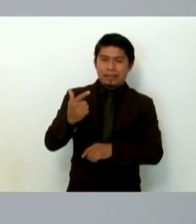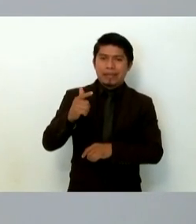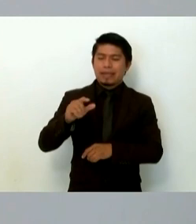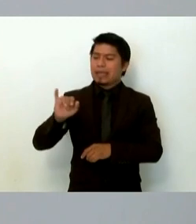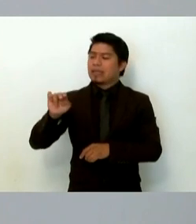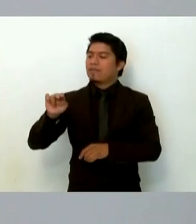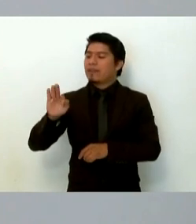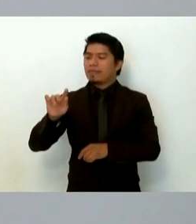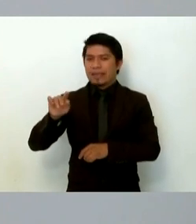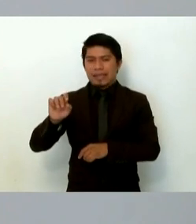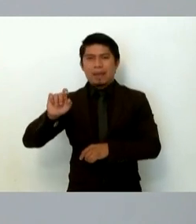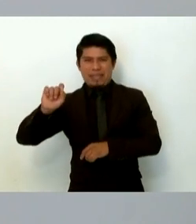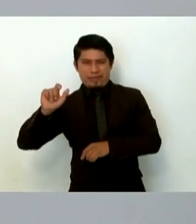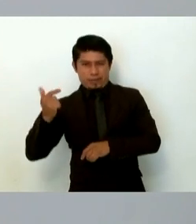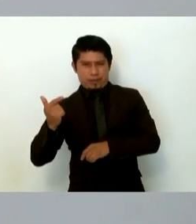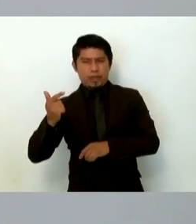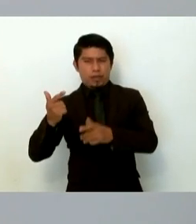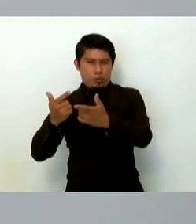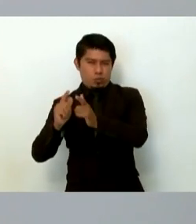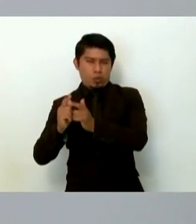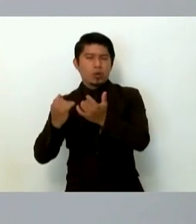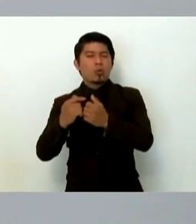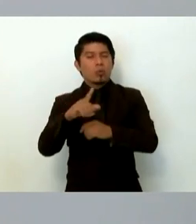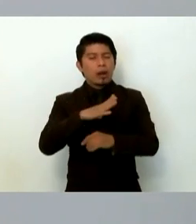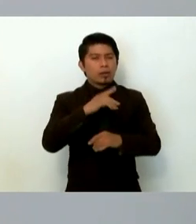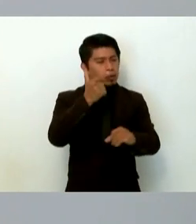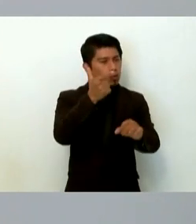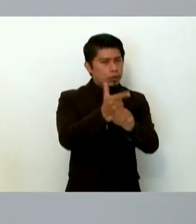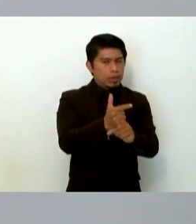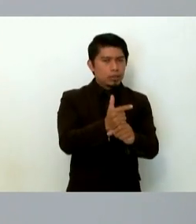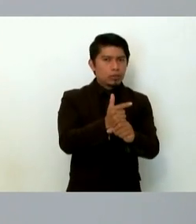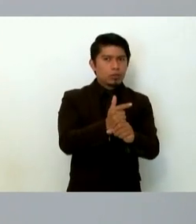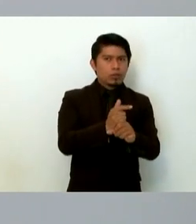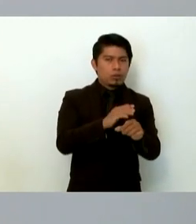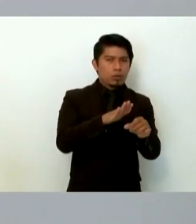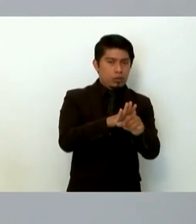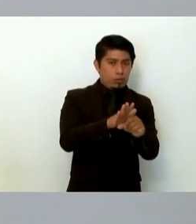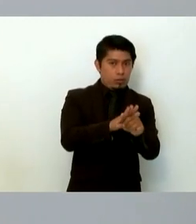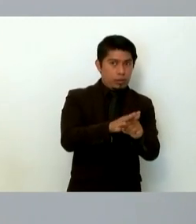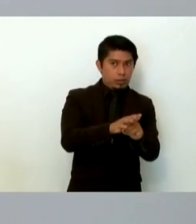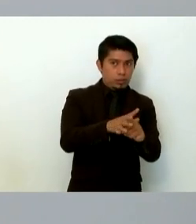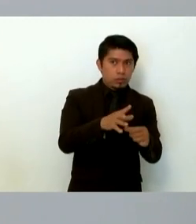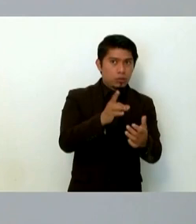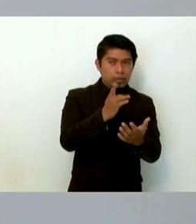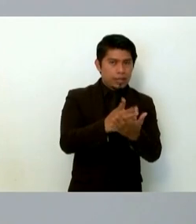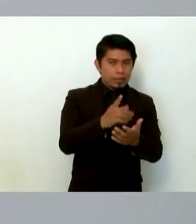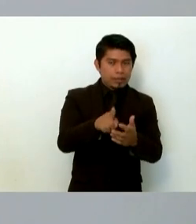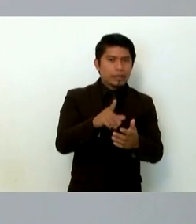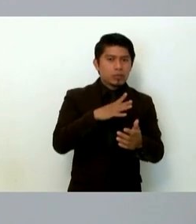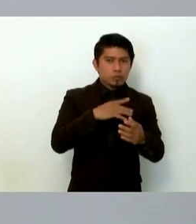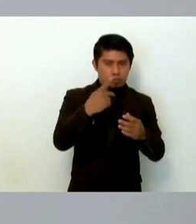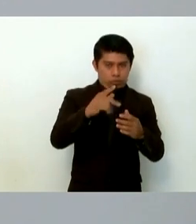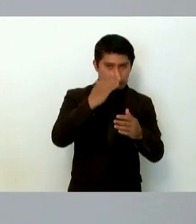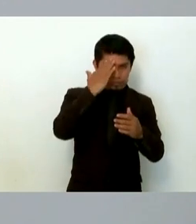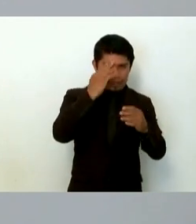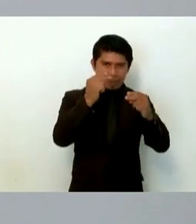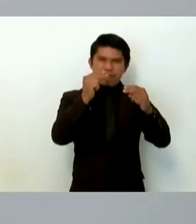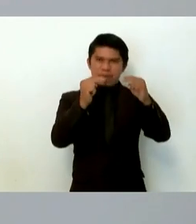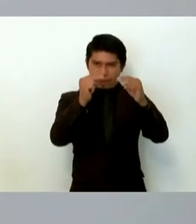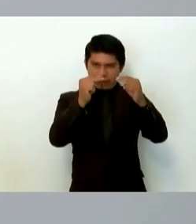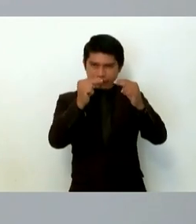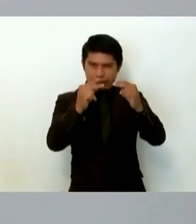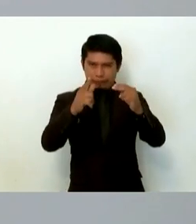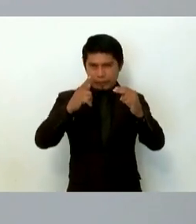infantería y de la misma manera identificados cuál no solamente era su rango dentro del